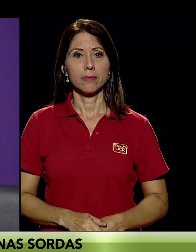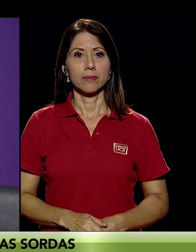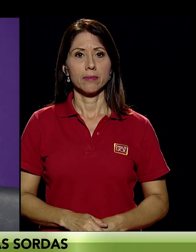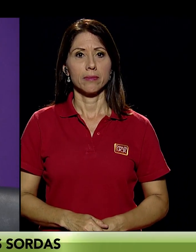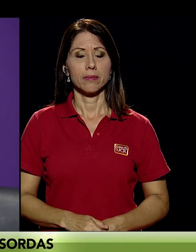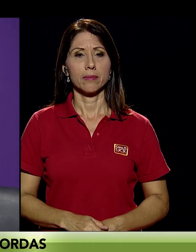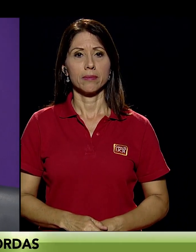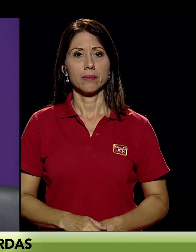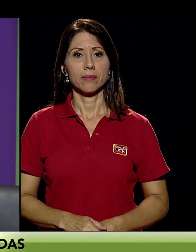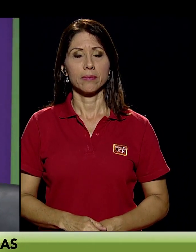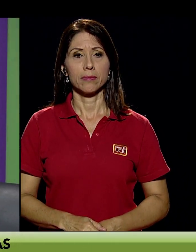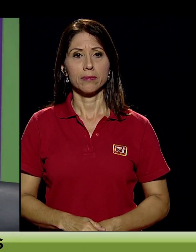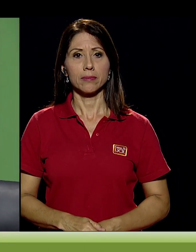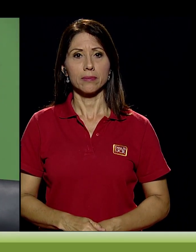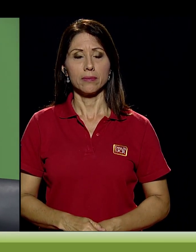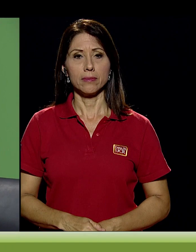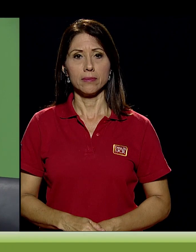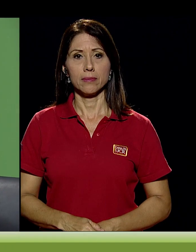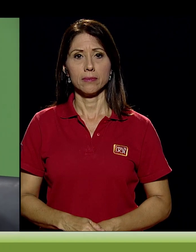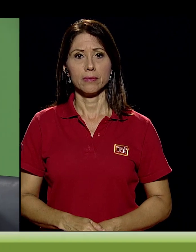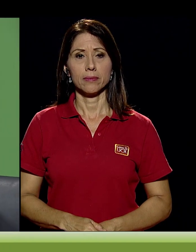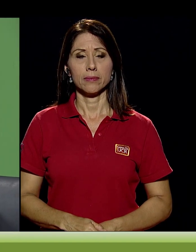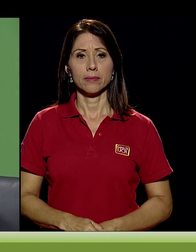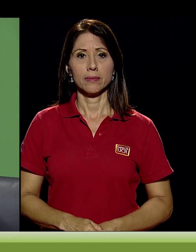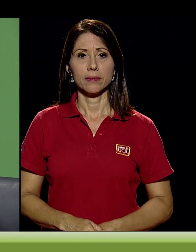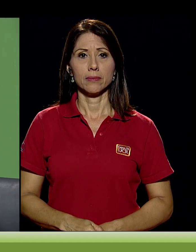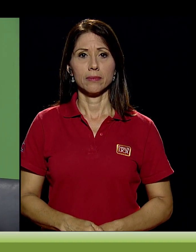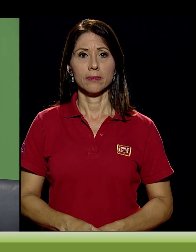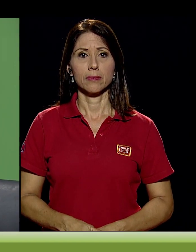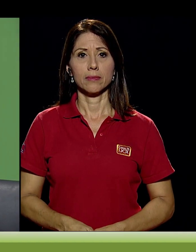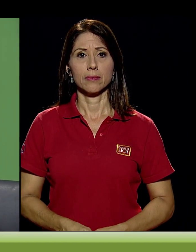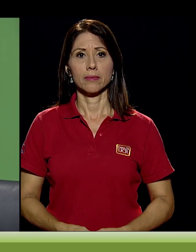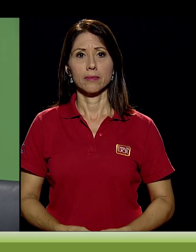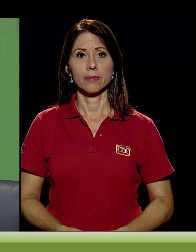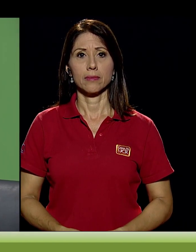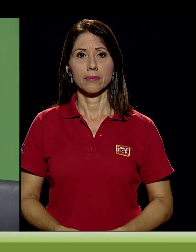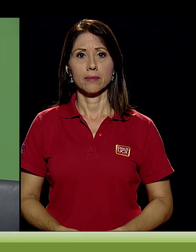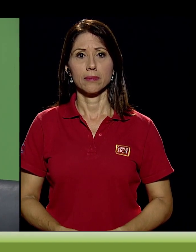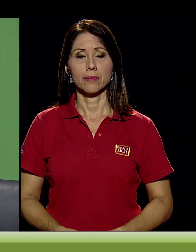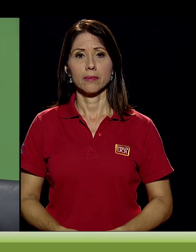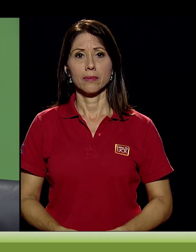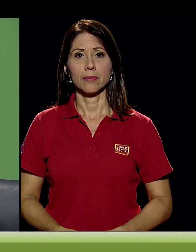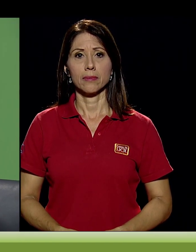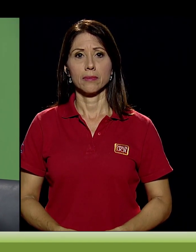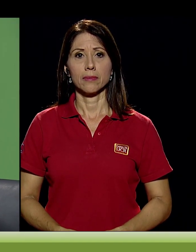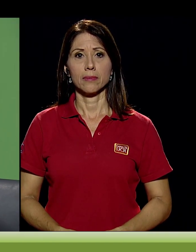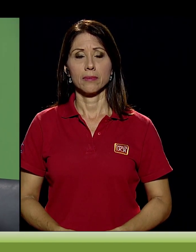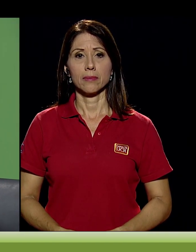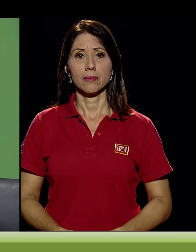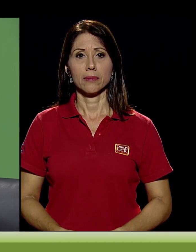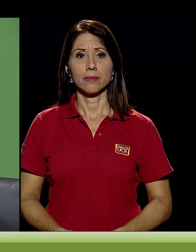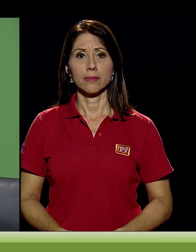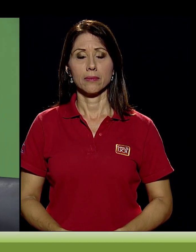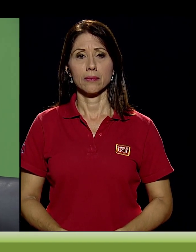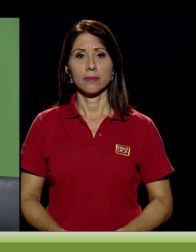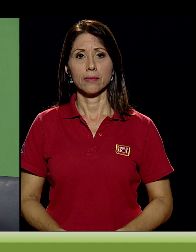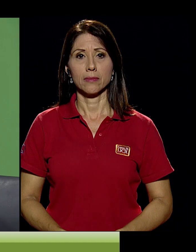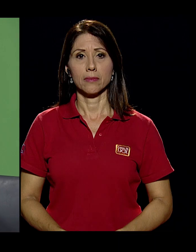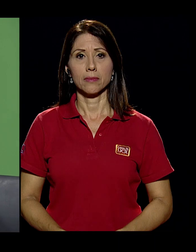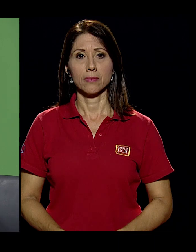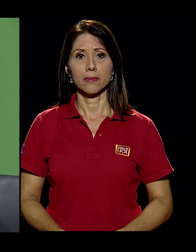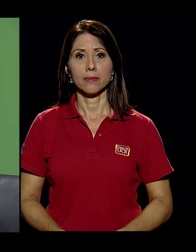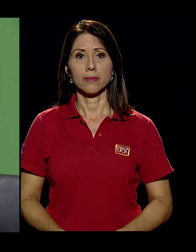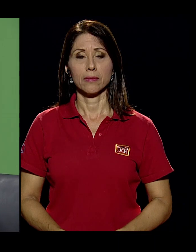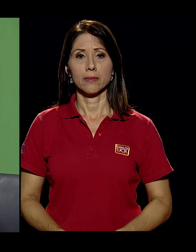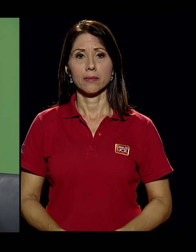Pues sí, en realidad yo conozco personas sordas del gran área metropolitana y fuera de ella, de Pérez